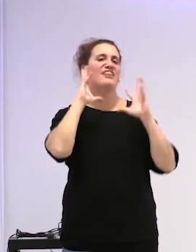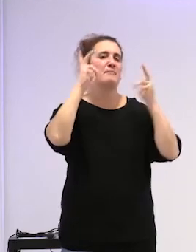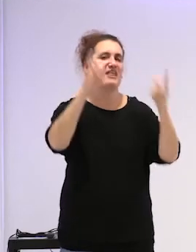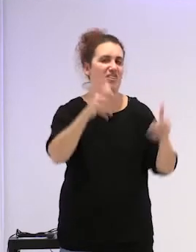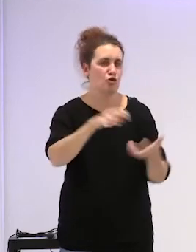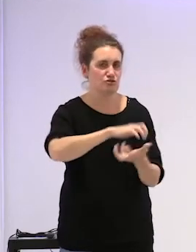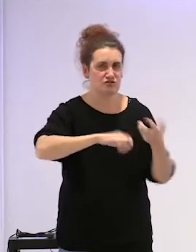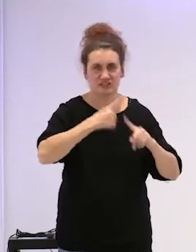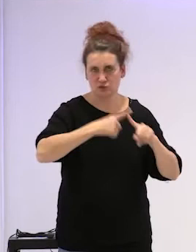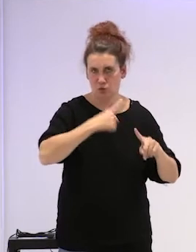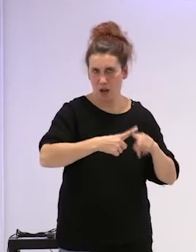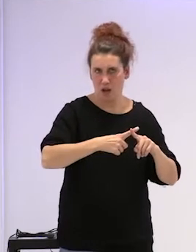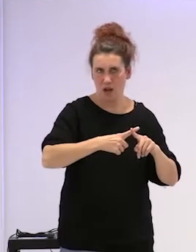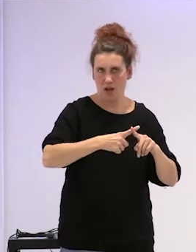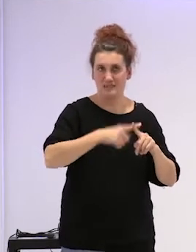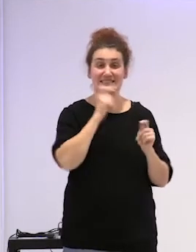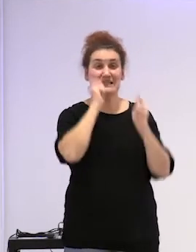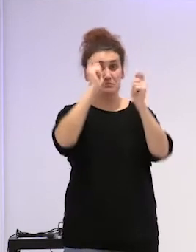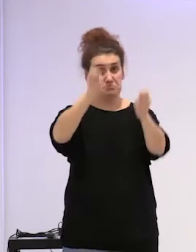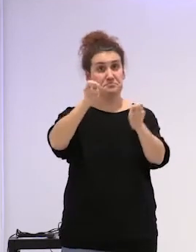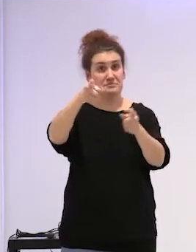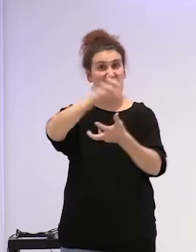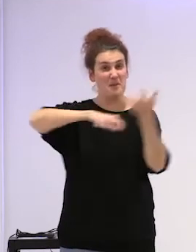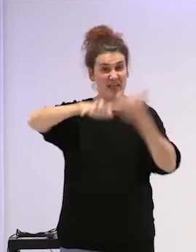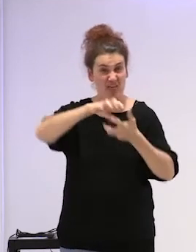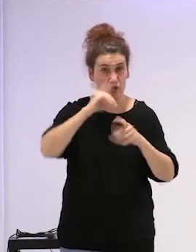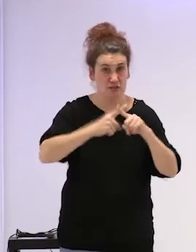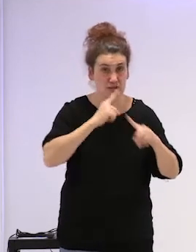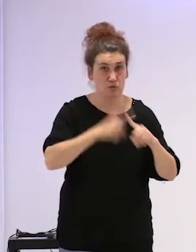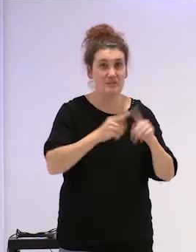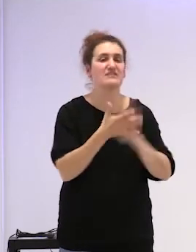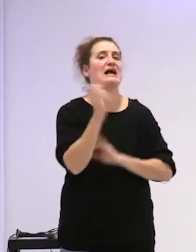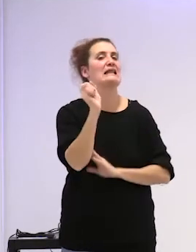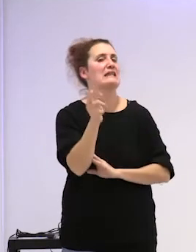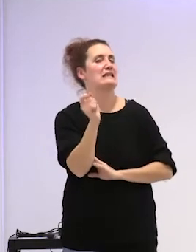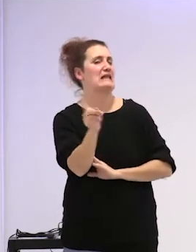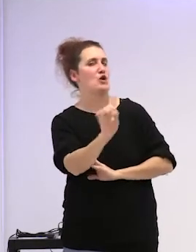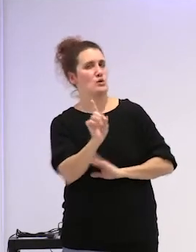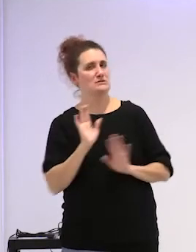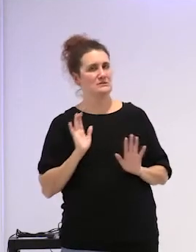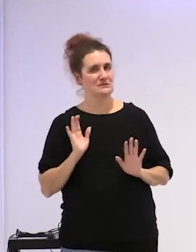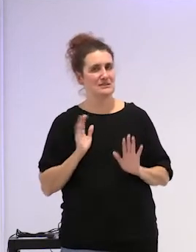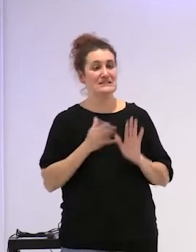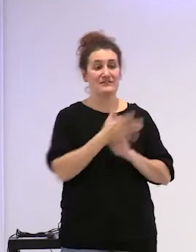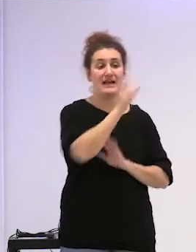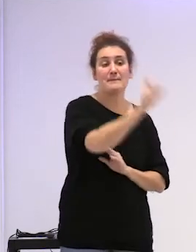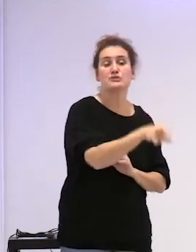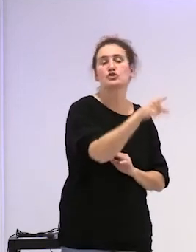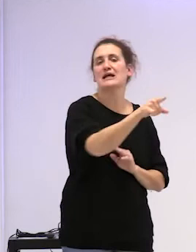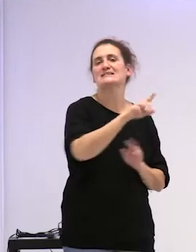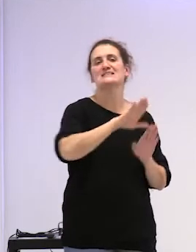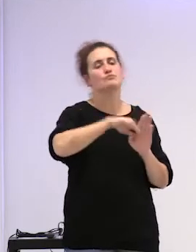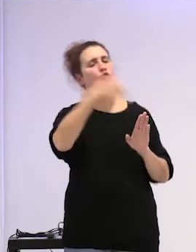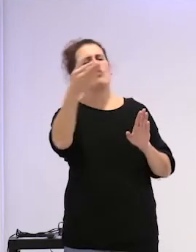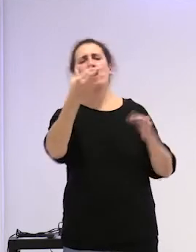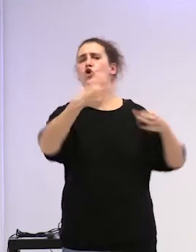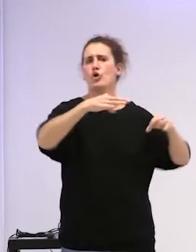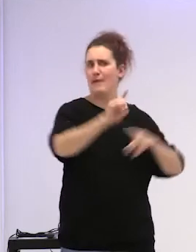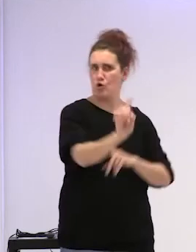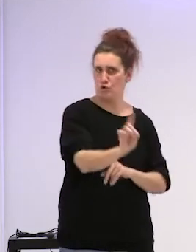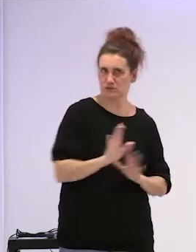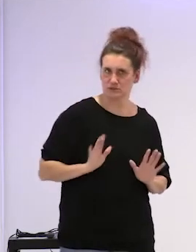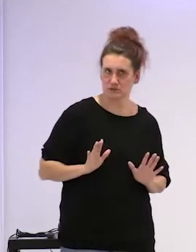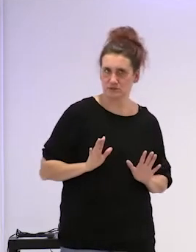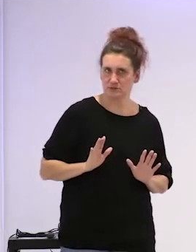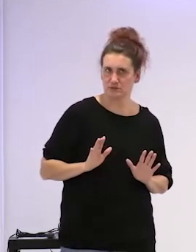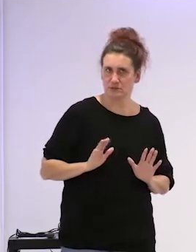categoriza como depredador sexual lo que se está diciendo es que no es cotidiano es que esa persona está fuera de la norma es que no es normal